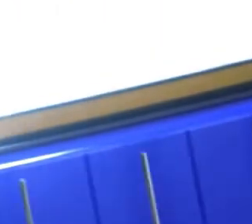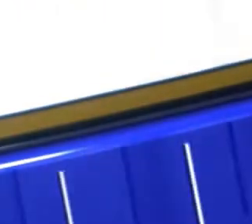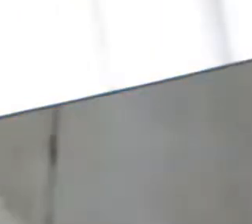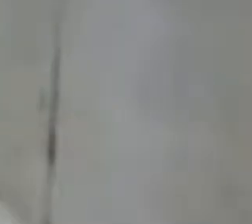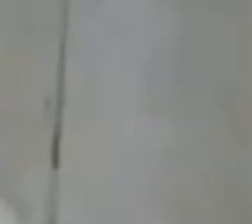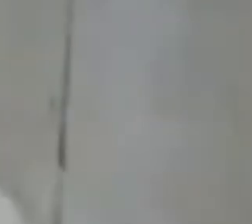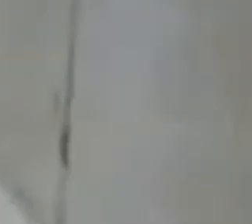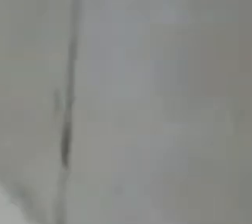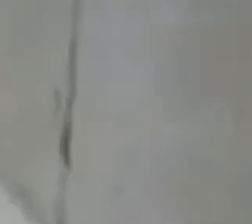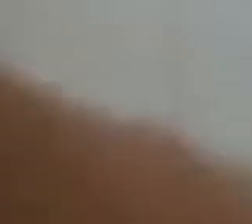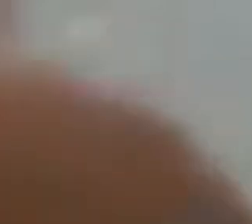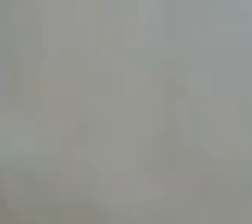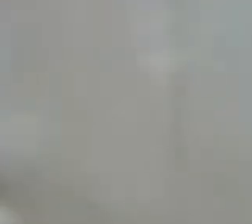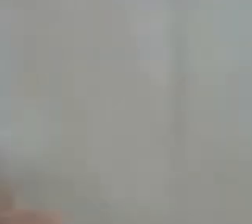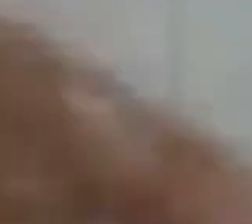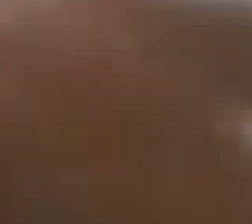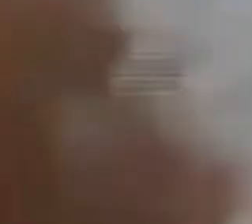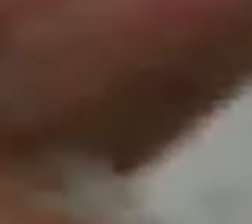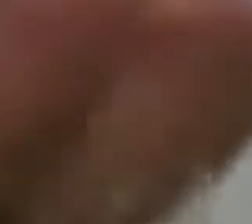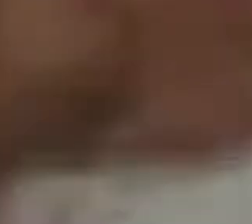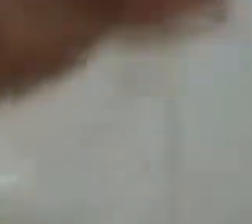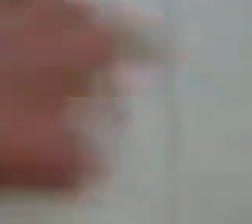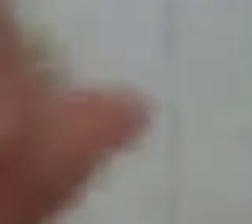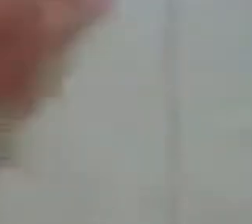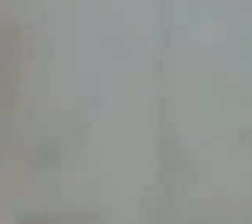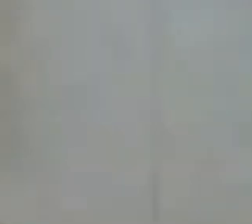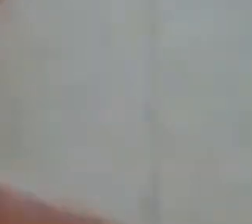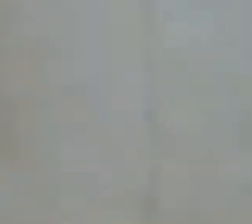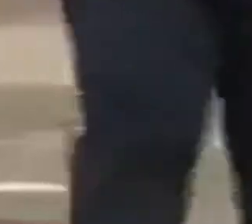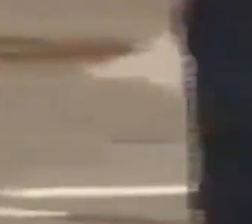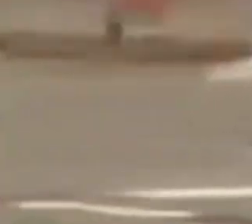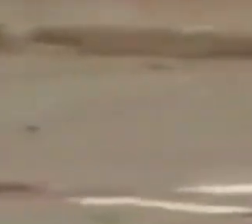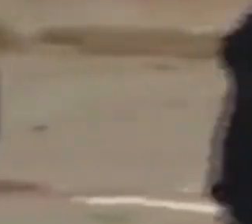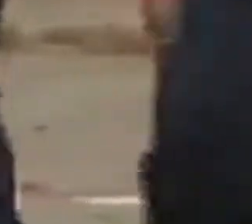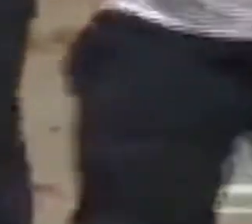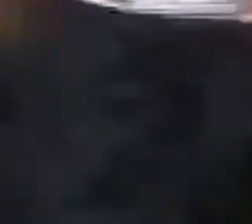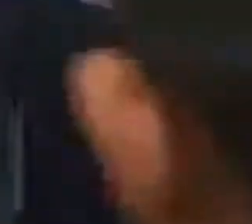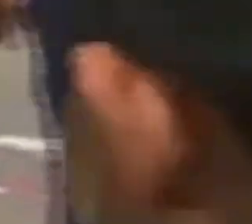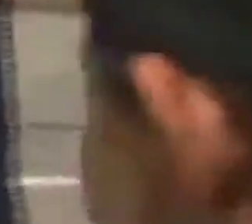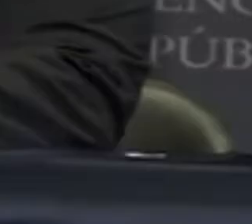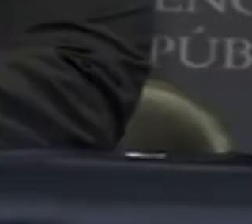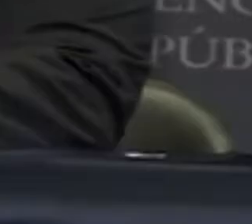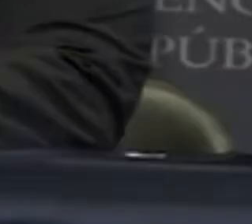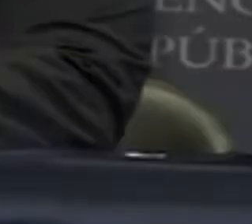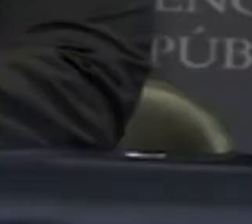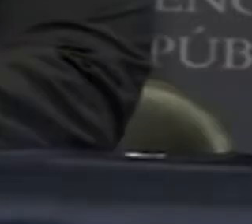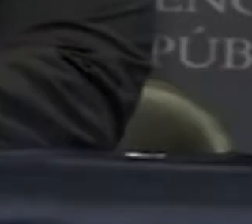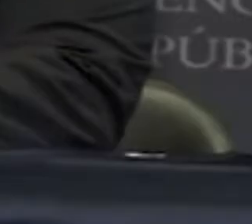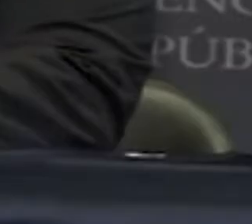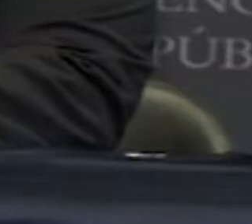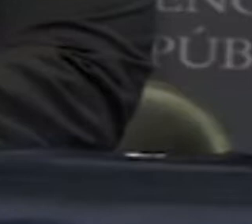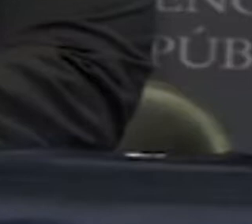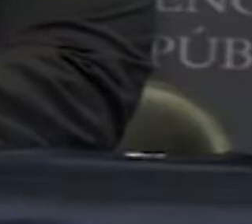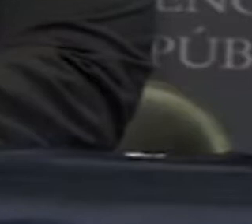La ministra de Educación, Carla de Varela, reiteró el domingo durante una cadena nacional de televisión que los centros educativos continuarán